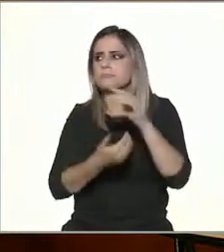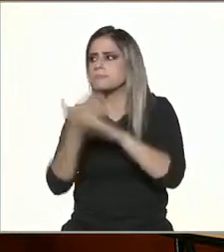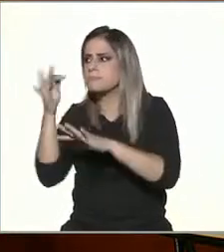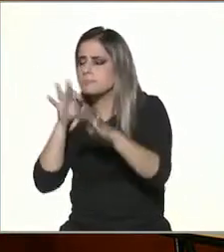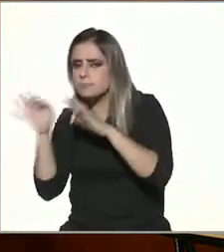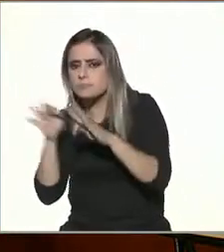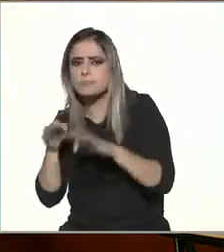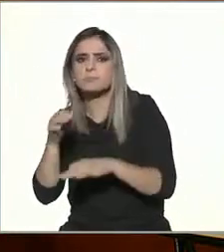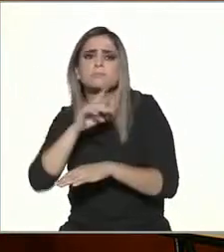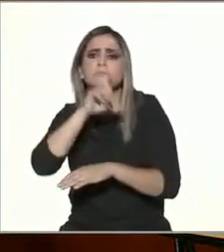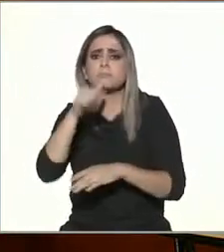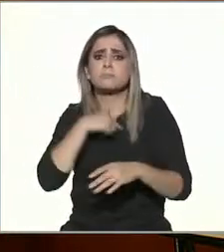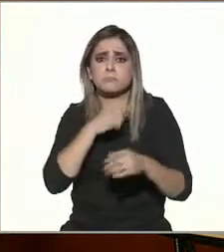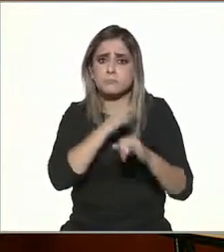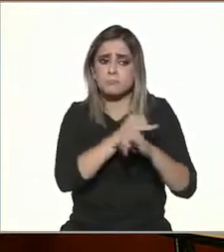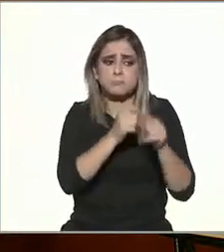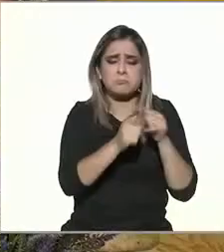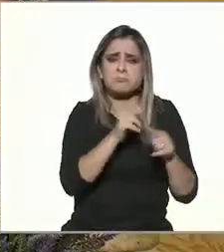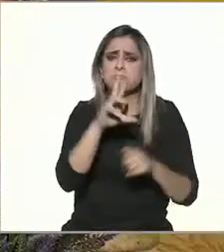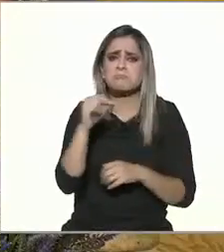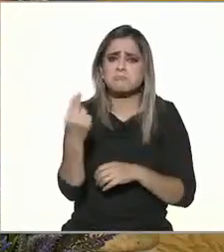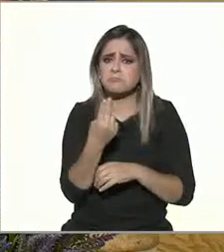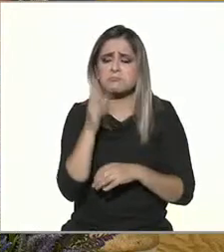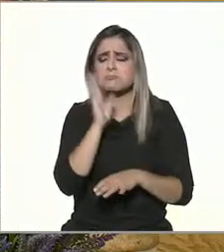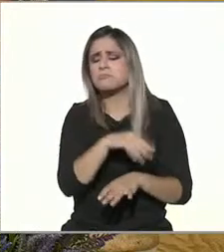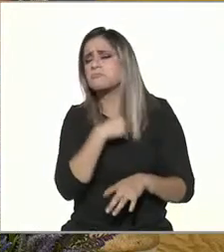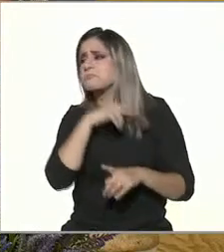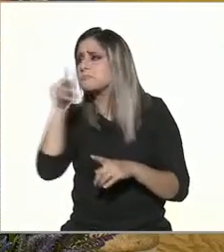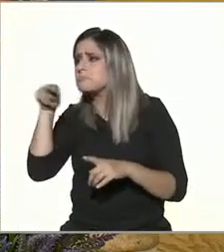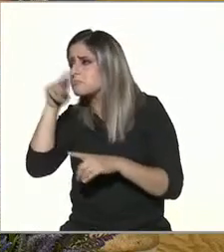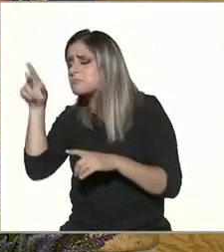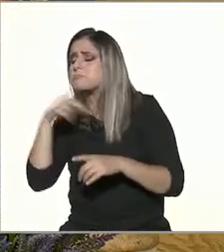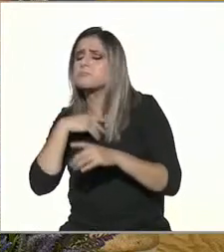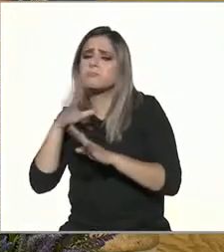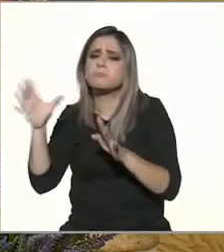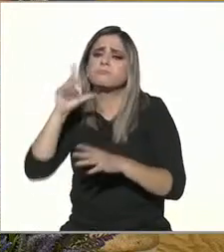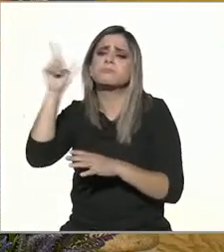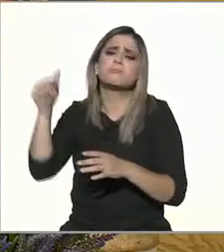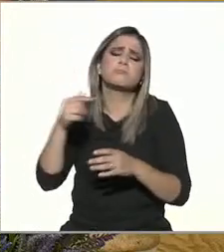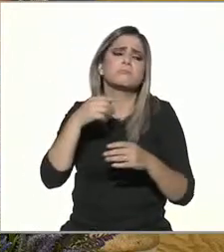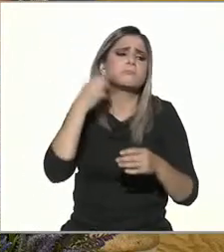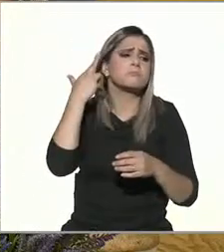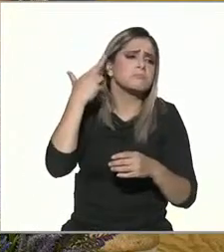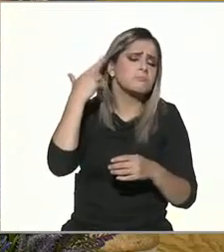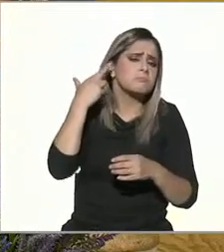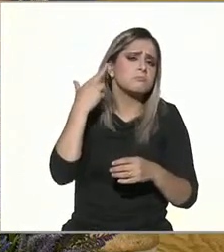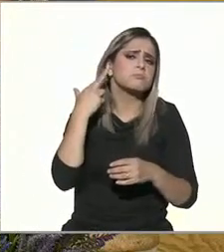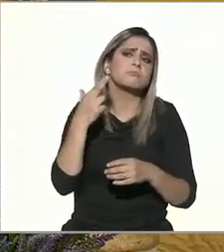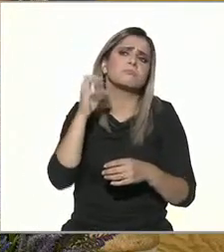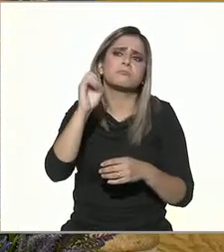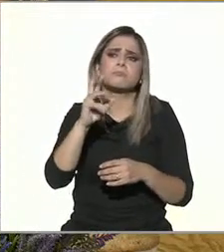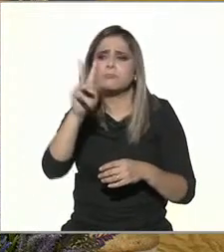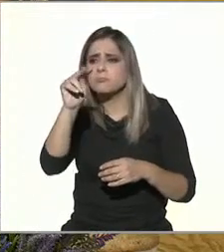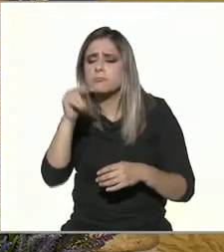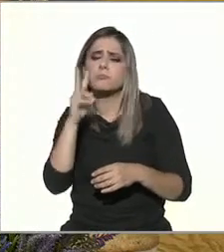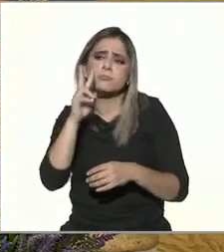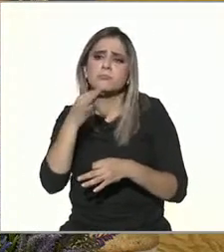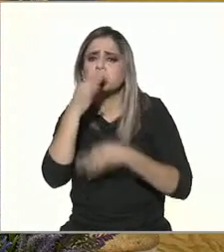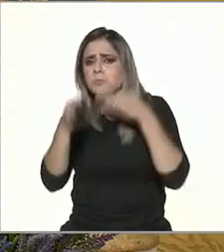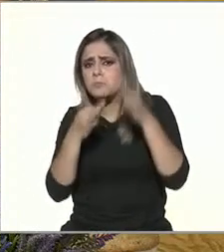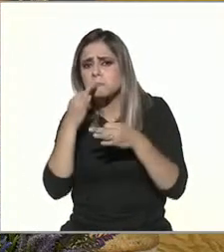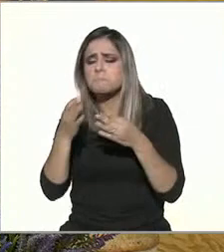el día sin consultar tanto Internet y, pues, concluía justamente con el noticiero de la noche. O sea, los procesos eran más